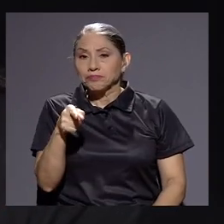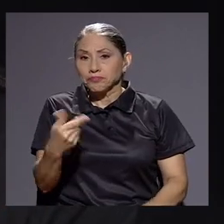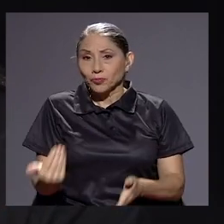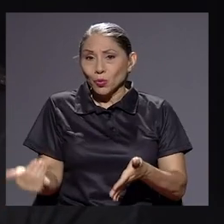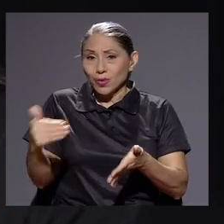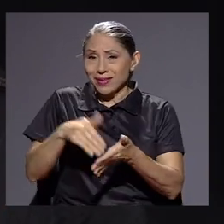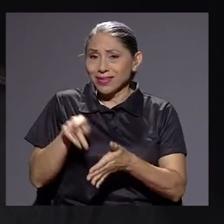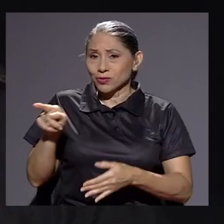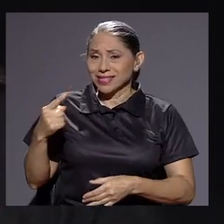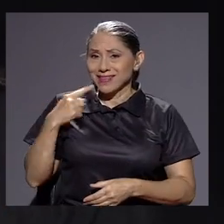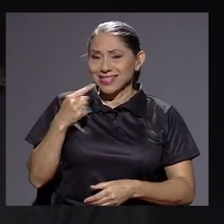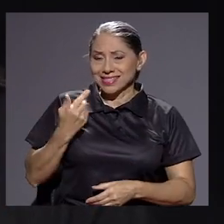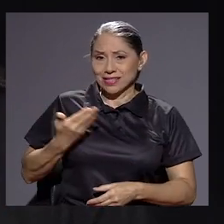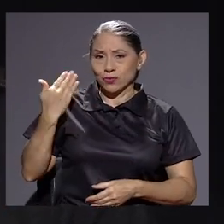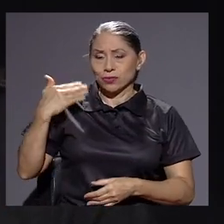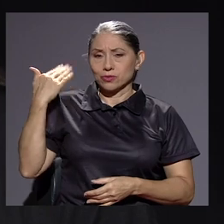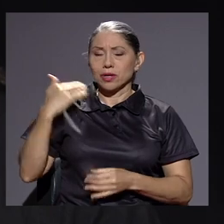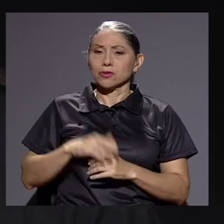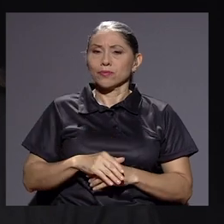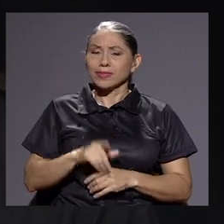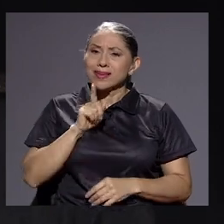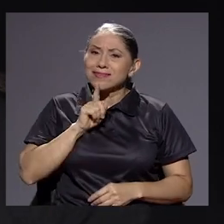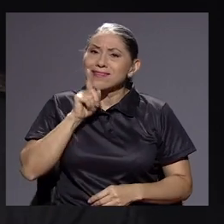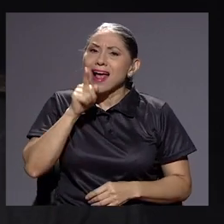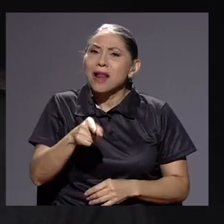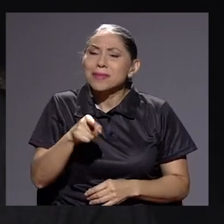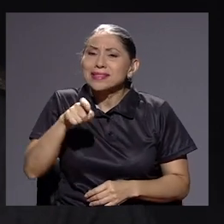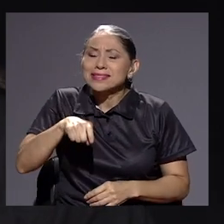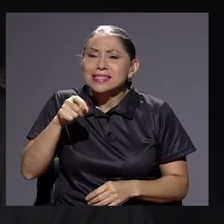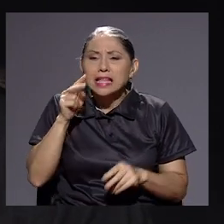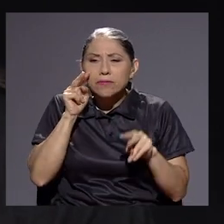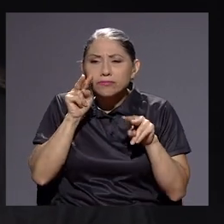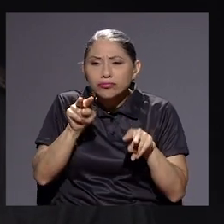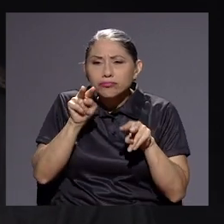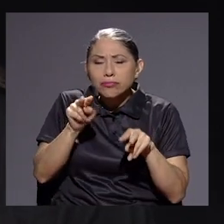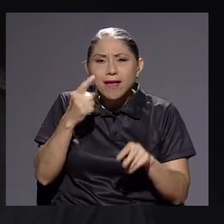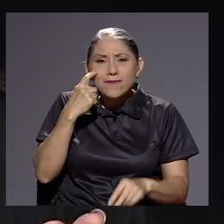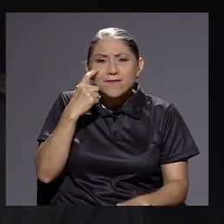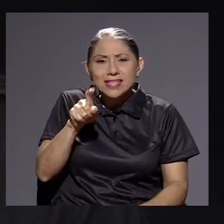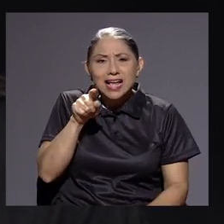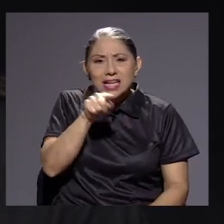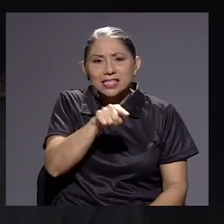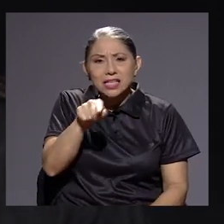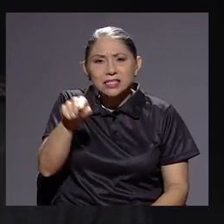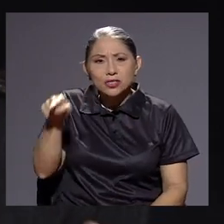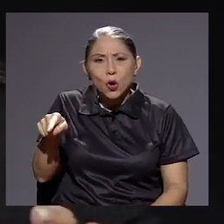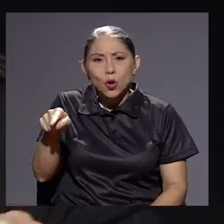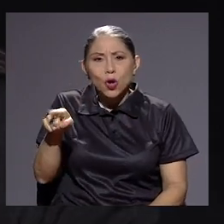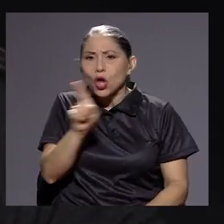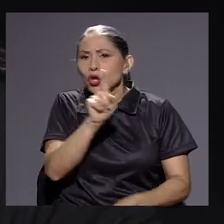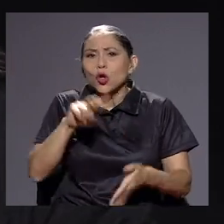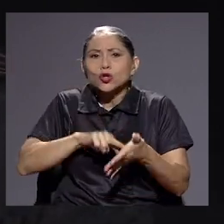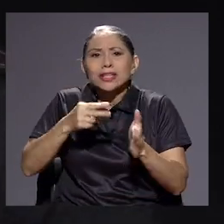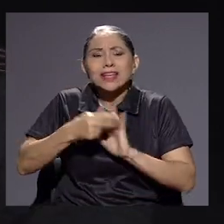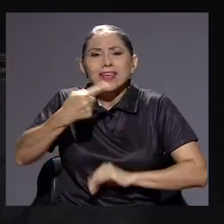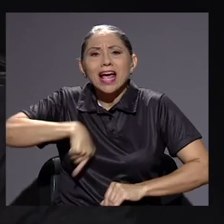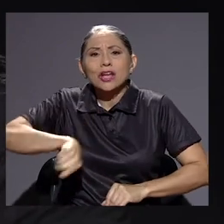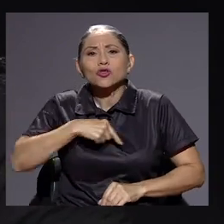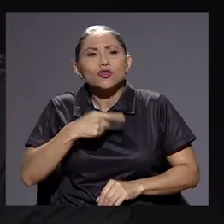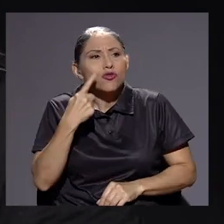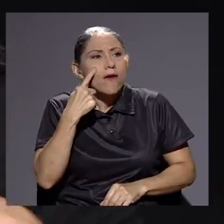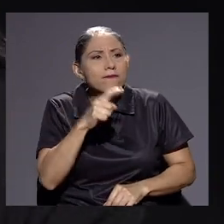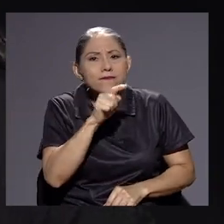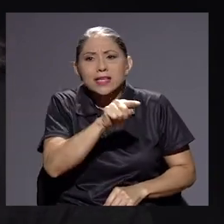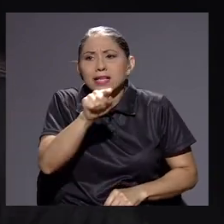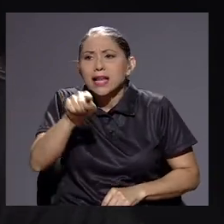Volvemos a lo que vos estabas indicando hace un rato. Realmente es fiscalización. No es realmente que vamos a fiscalizar a los